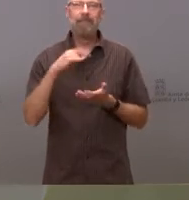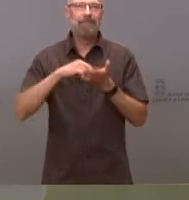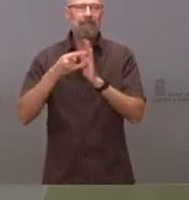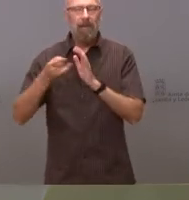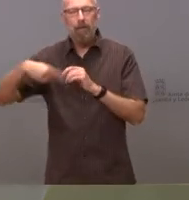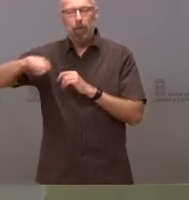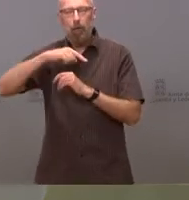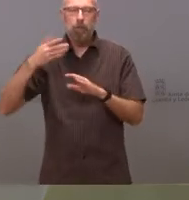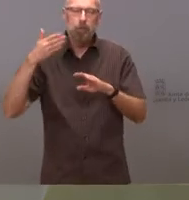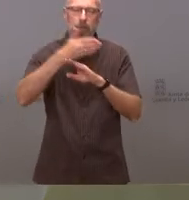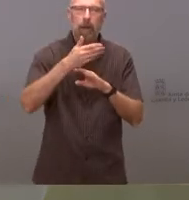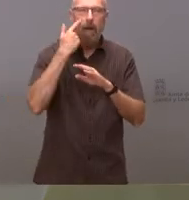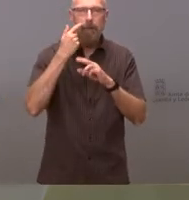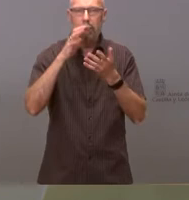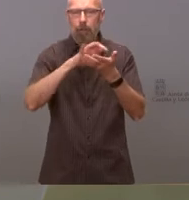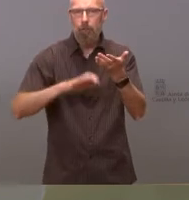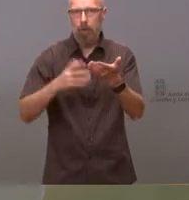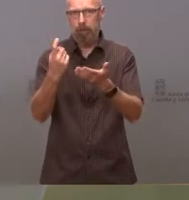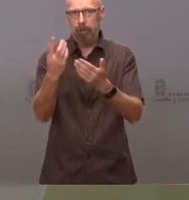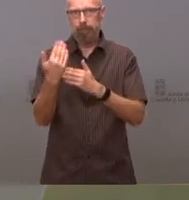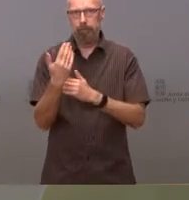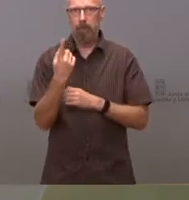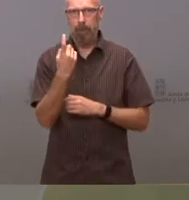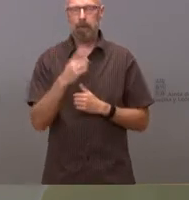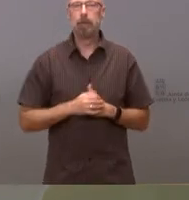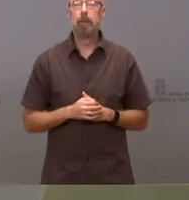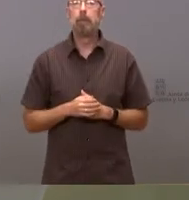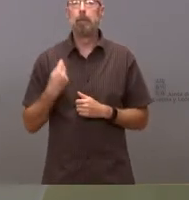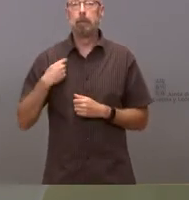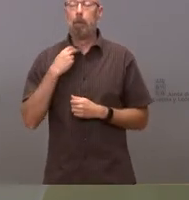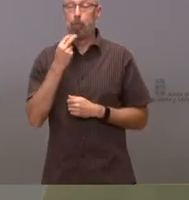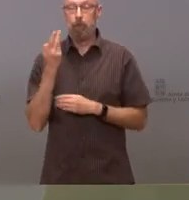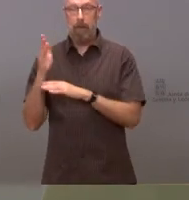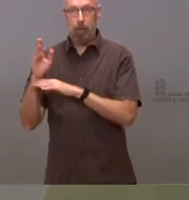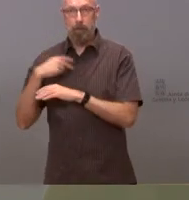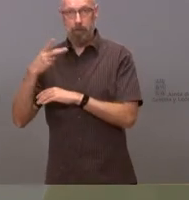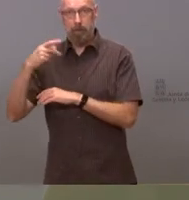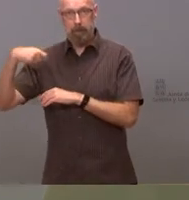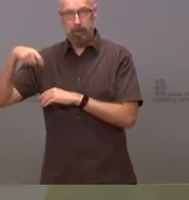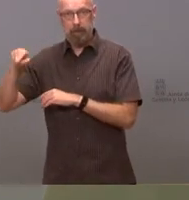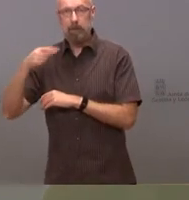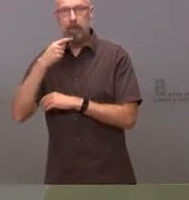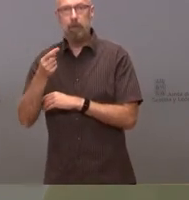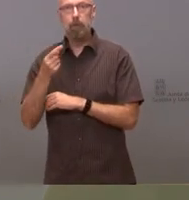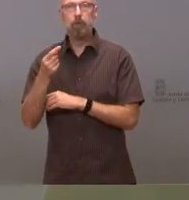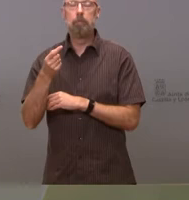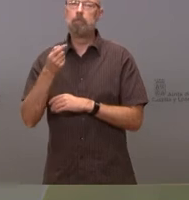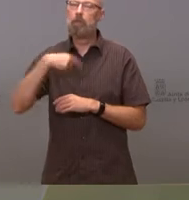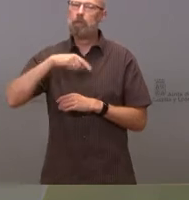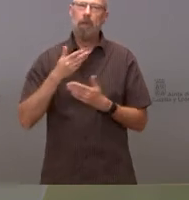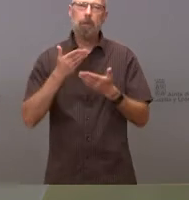medición. Como bien ha dicho el portavoz, vicepresidente del Gobierno, hemos acordado la declaración de zona,